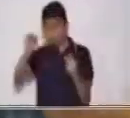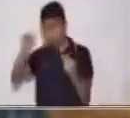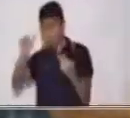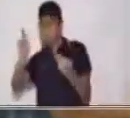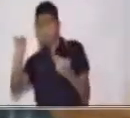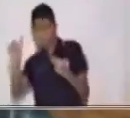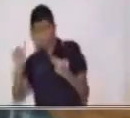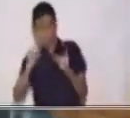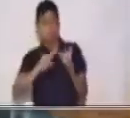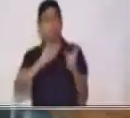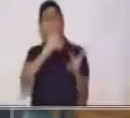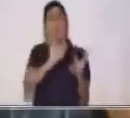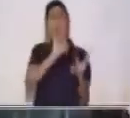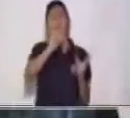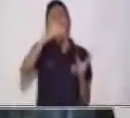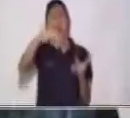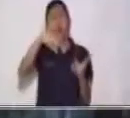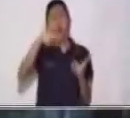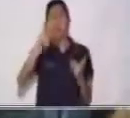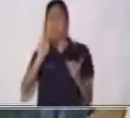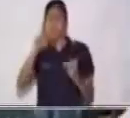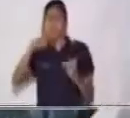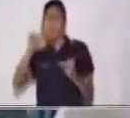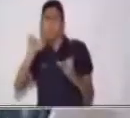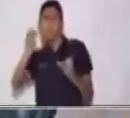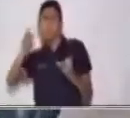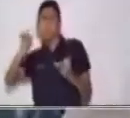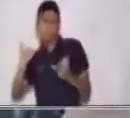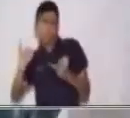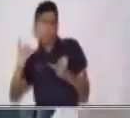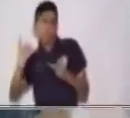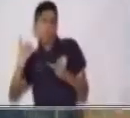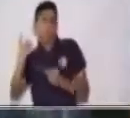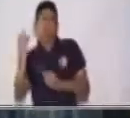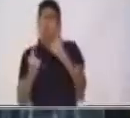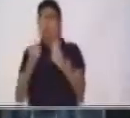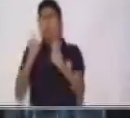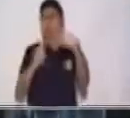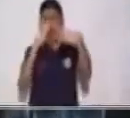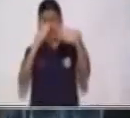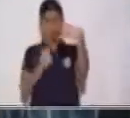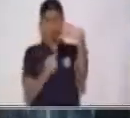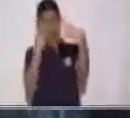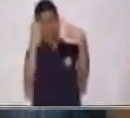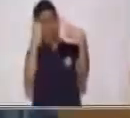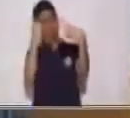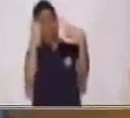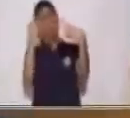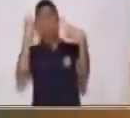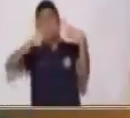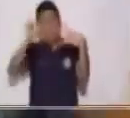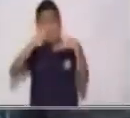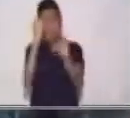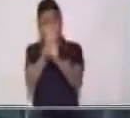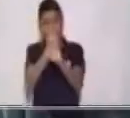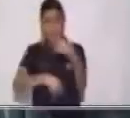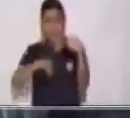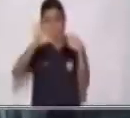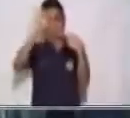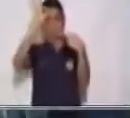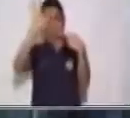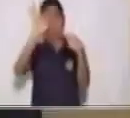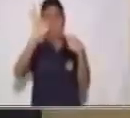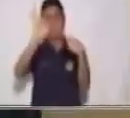Juan y Mimi. ¿Quiénes serán? Vamos a ver. Muy bien. Juan y